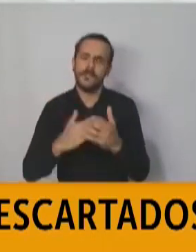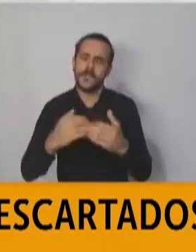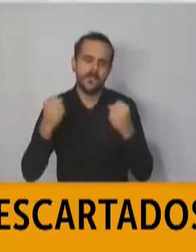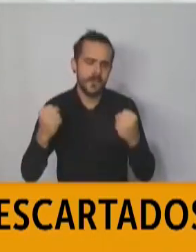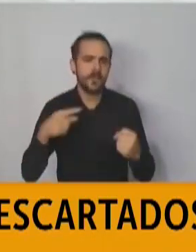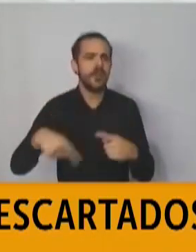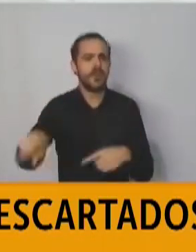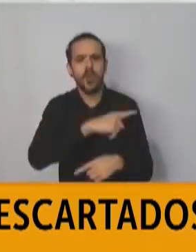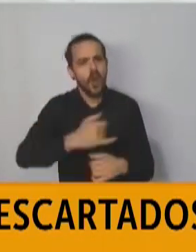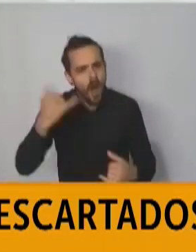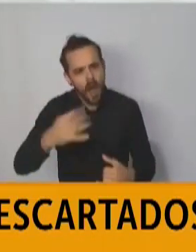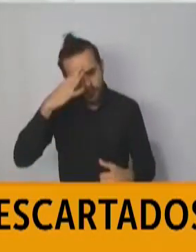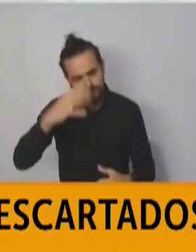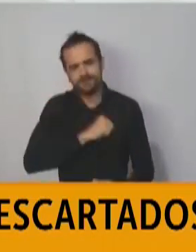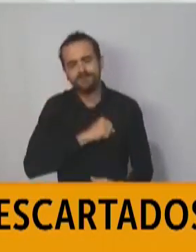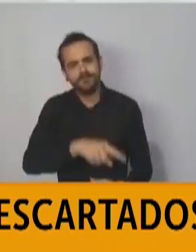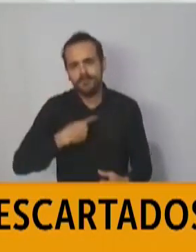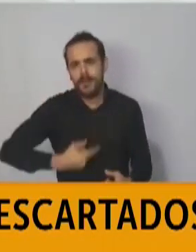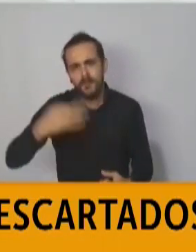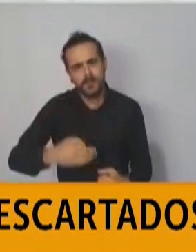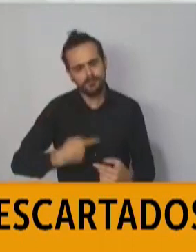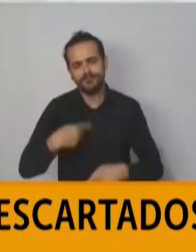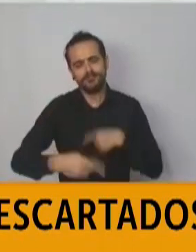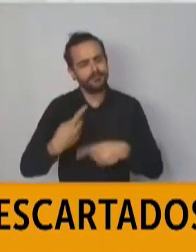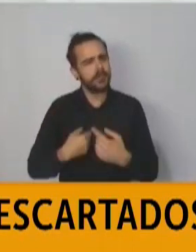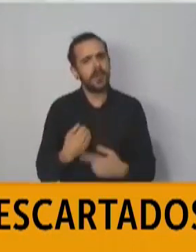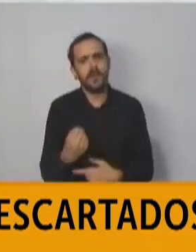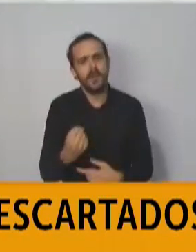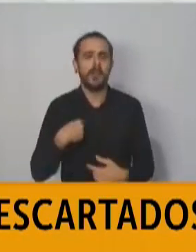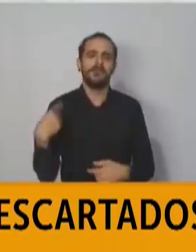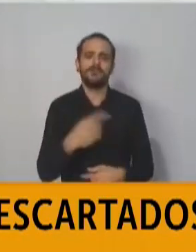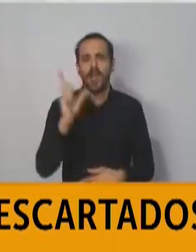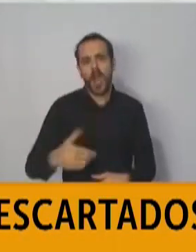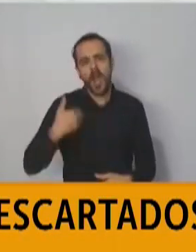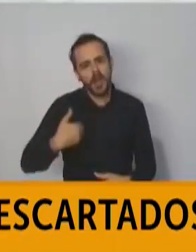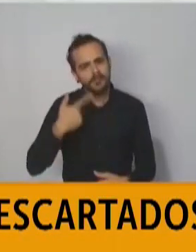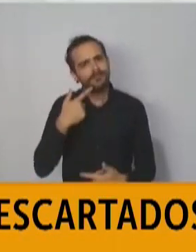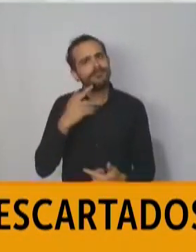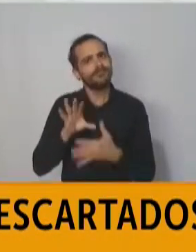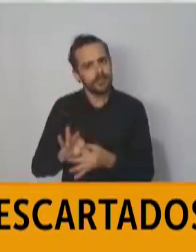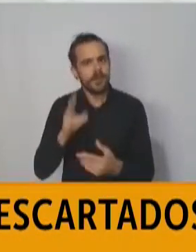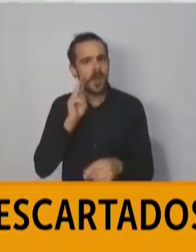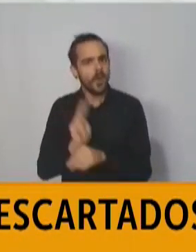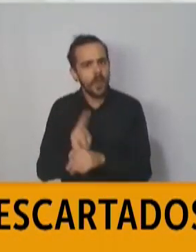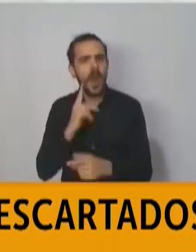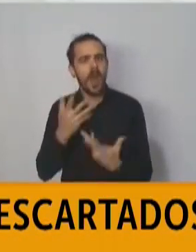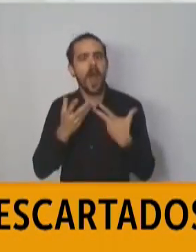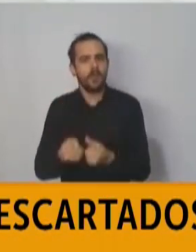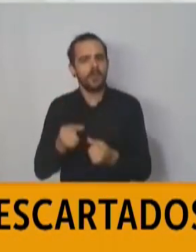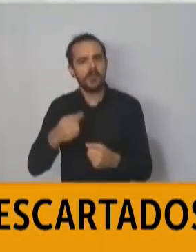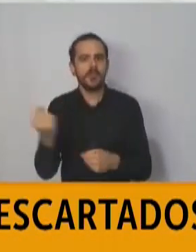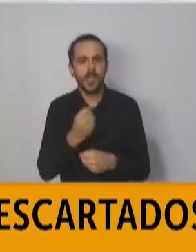de seguir trabajando a distancia de manera remota, pero no perder el contacto tan necesario en estos